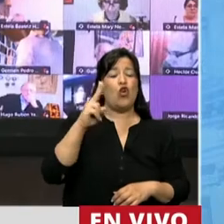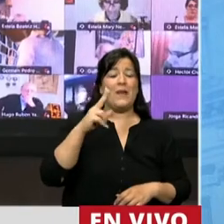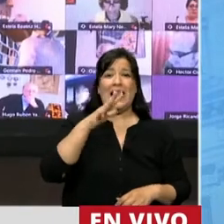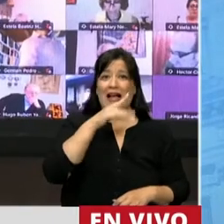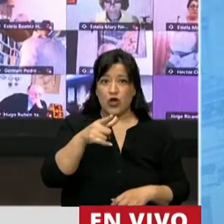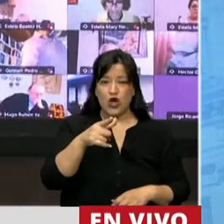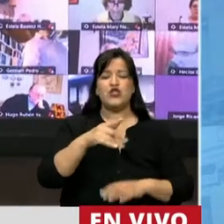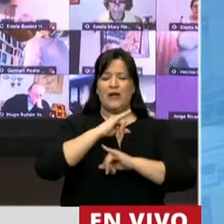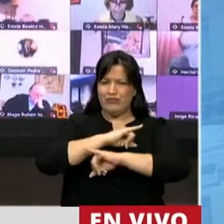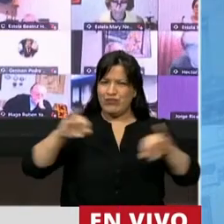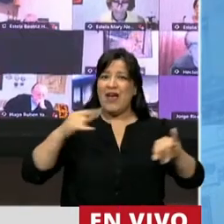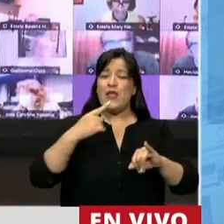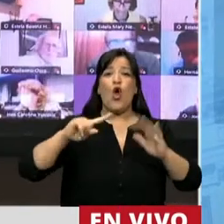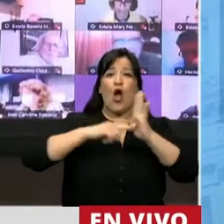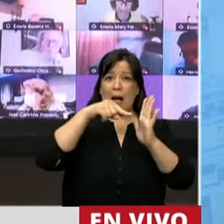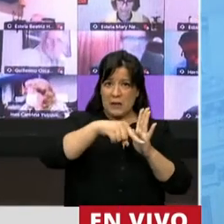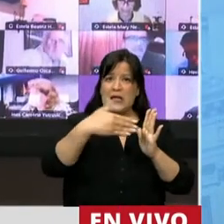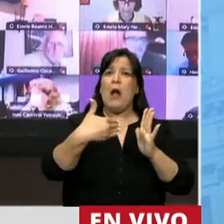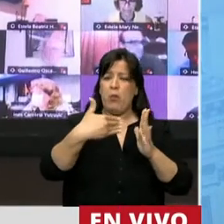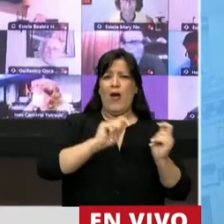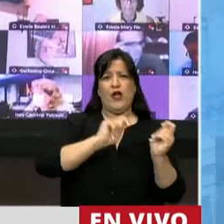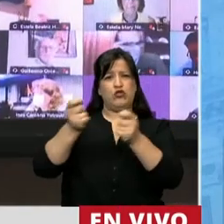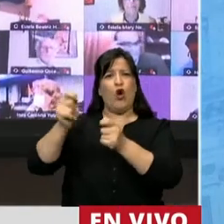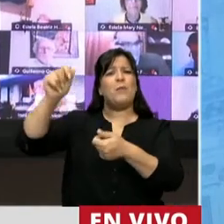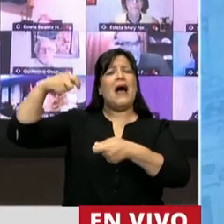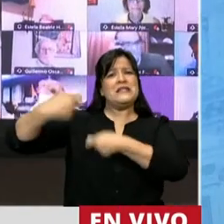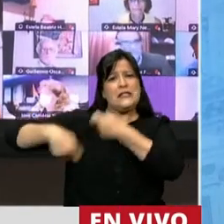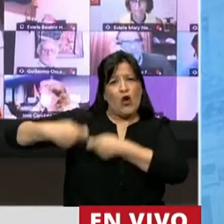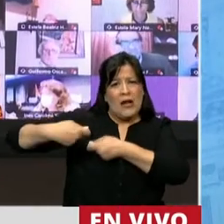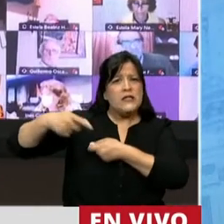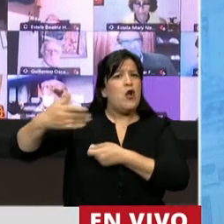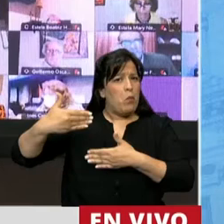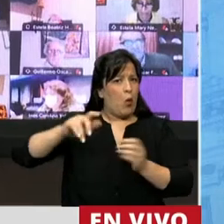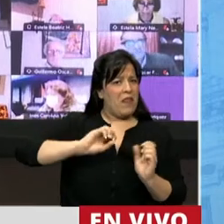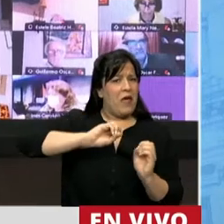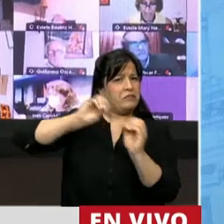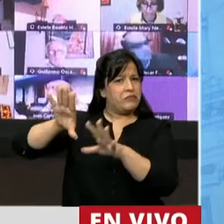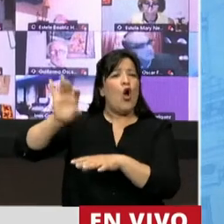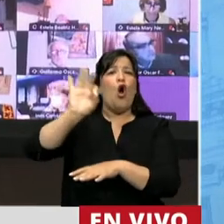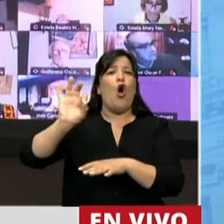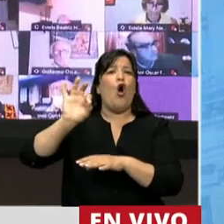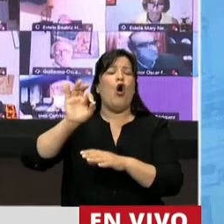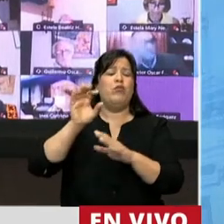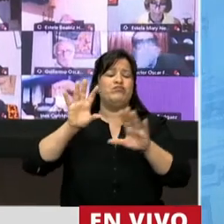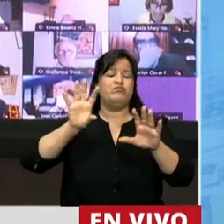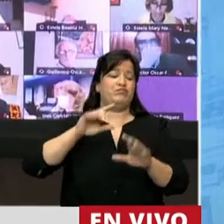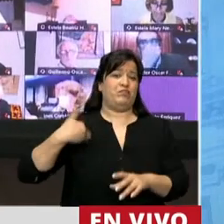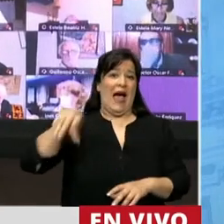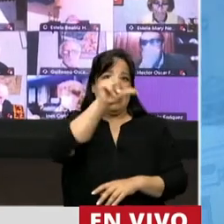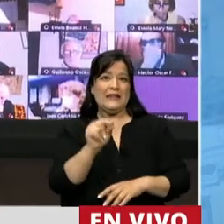dijo que la capital se podía trasladar a Santiago de Estero o al centro de nuestro país. Lo cierto es que